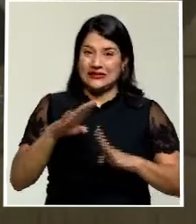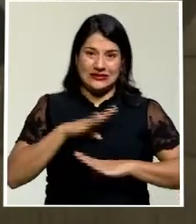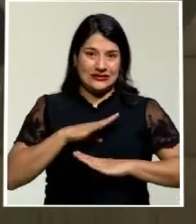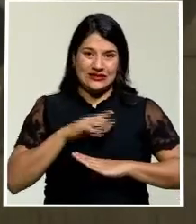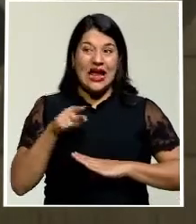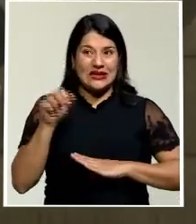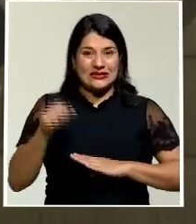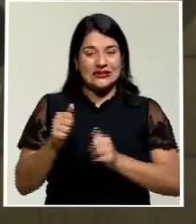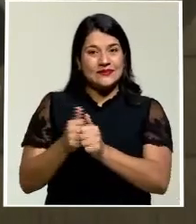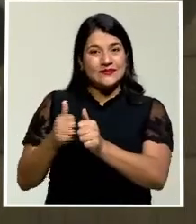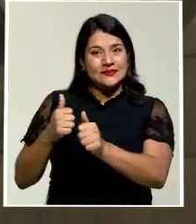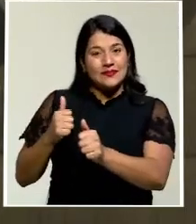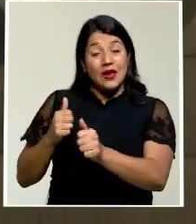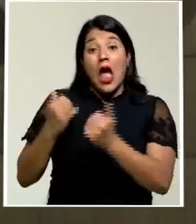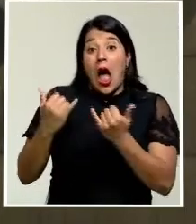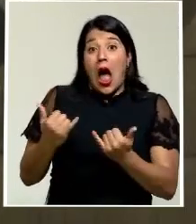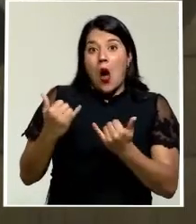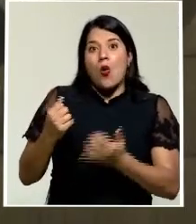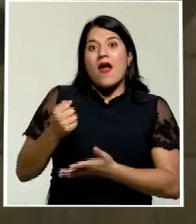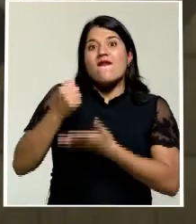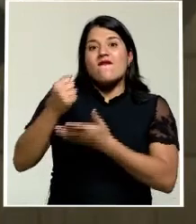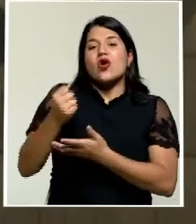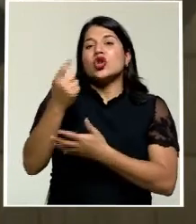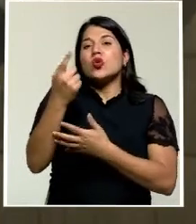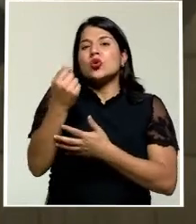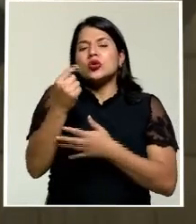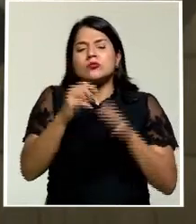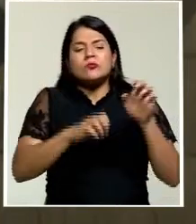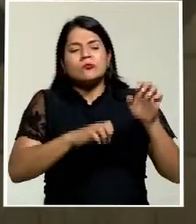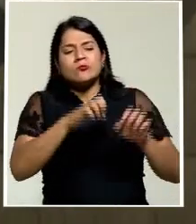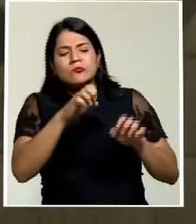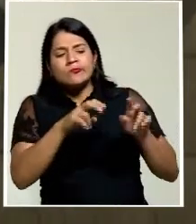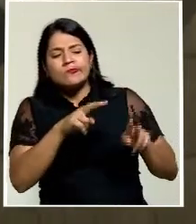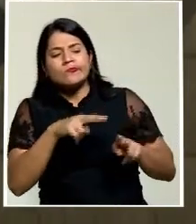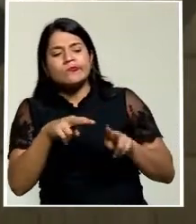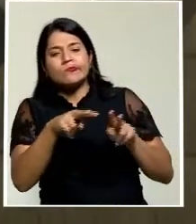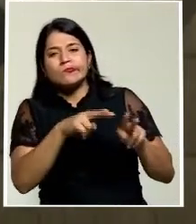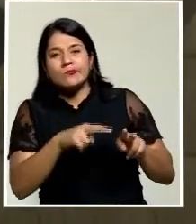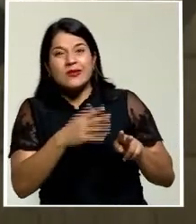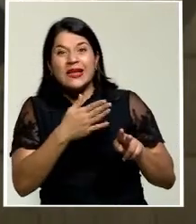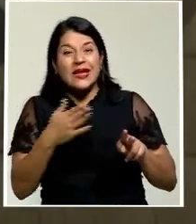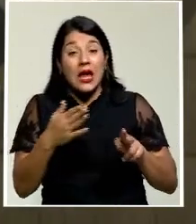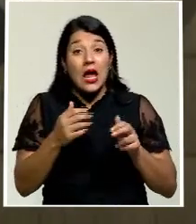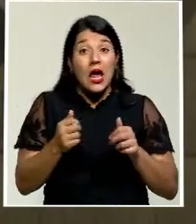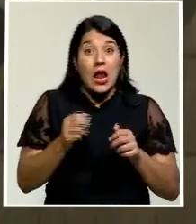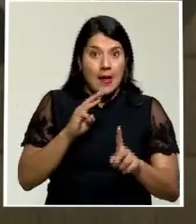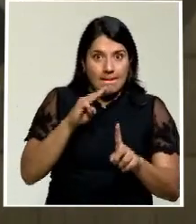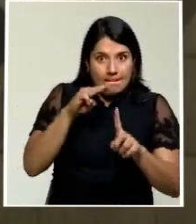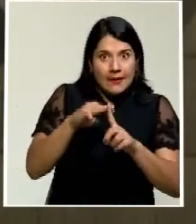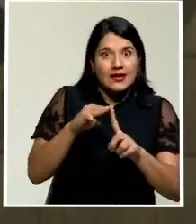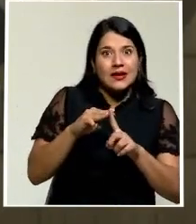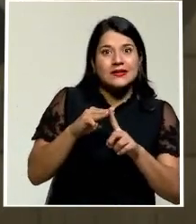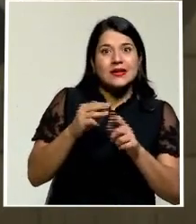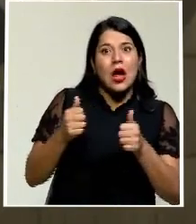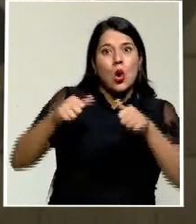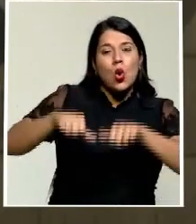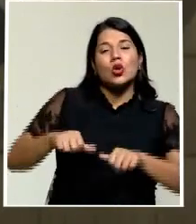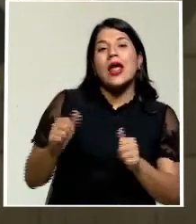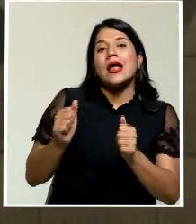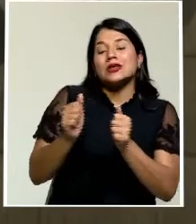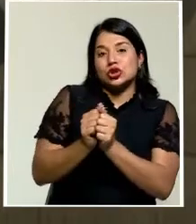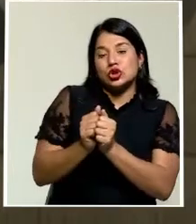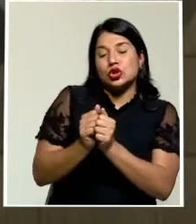El Fondo Monetario está en este momento evaluando el conjunto de metas, tanto las metas cuantitativas como las expectativas en materia de reformas